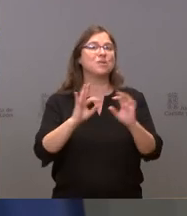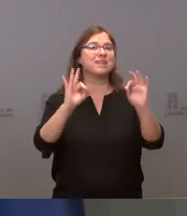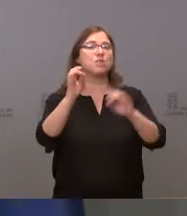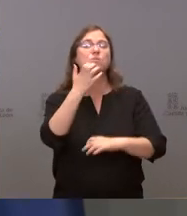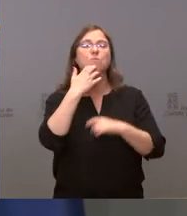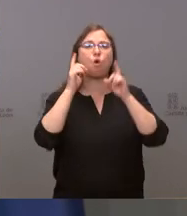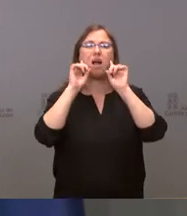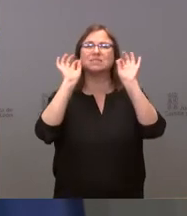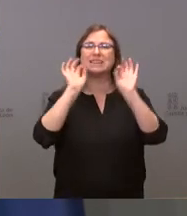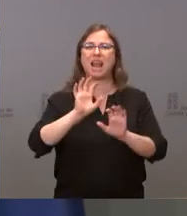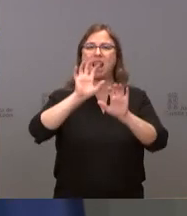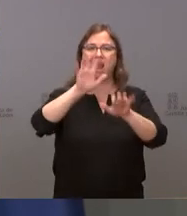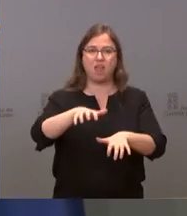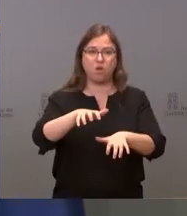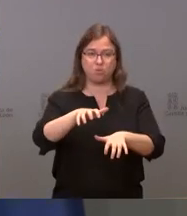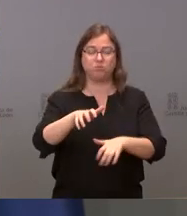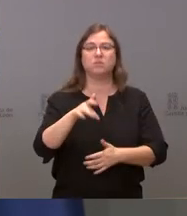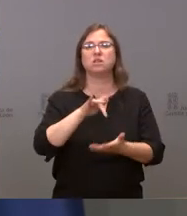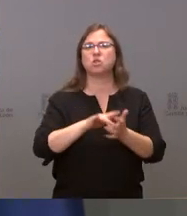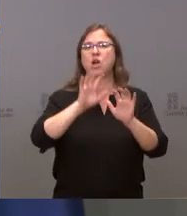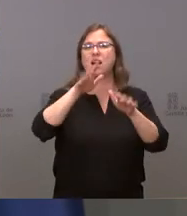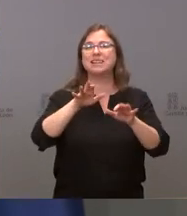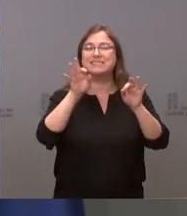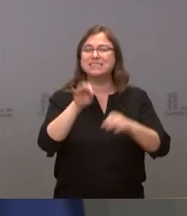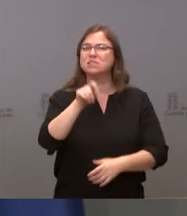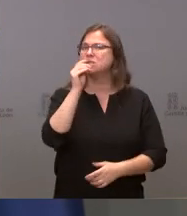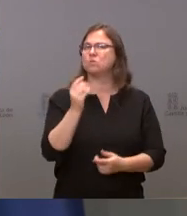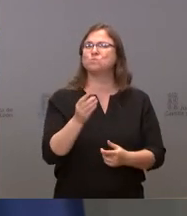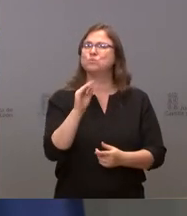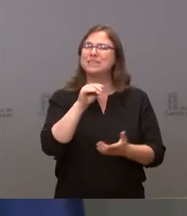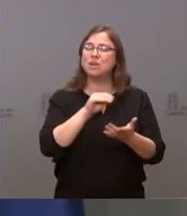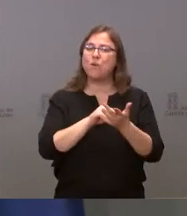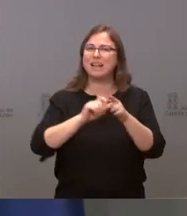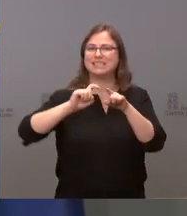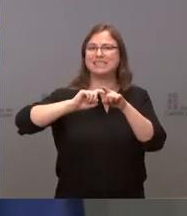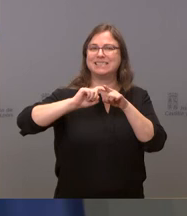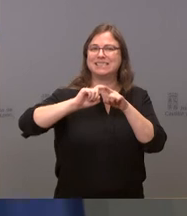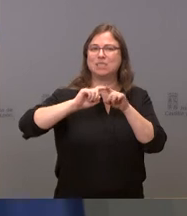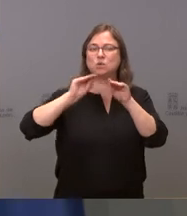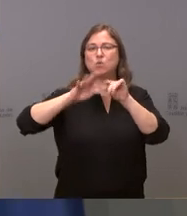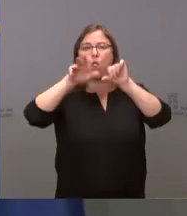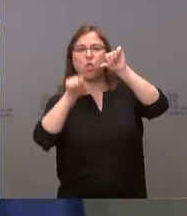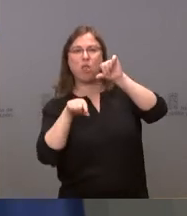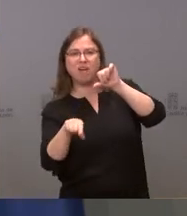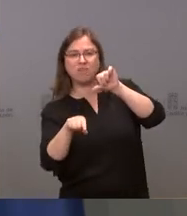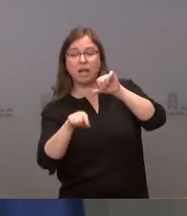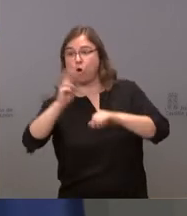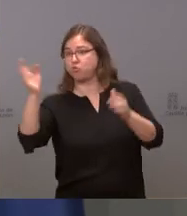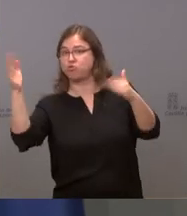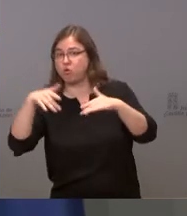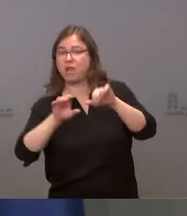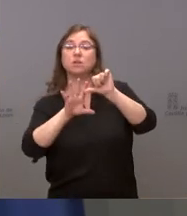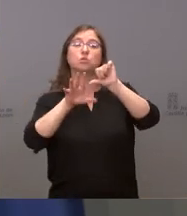por ejemplo, en León, en que tuvimos una presencia muy predominante de la variante sudafricana, que no habíamos tenido en otros sitios.